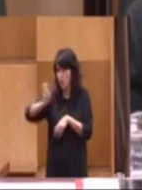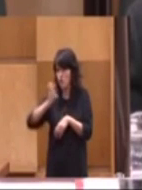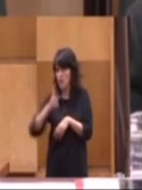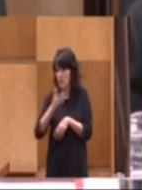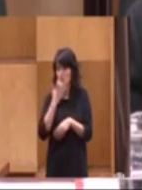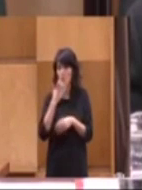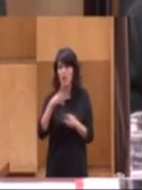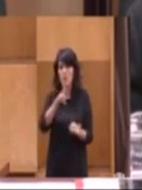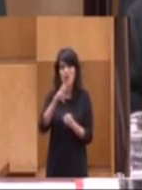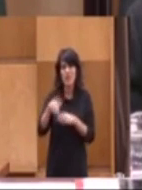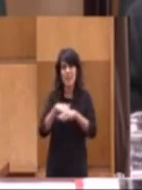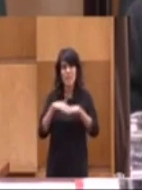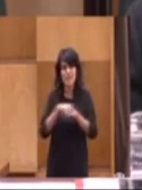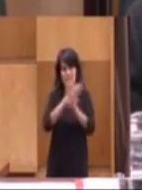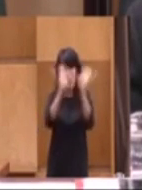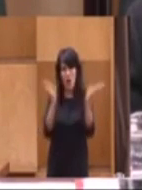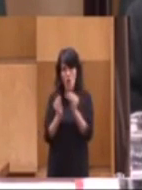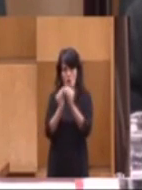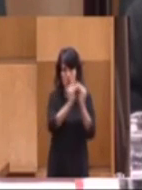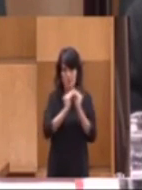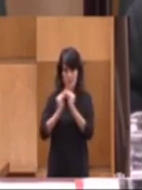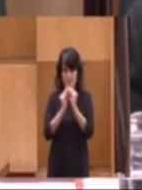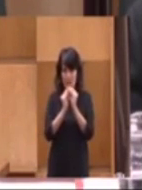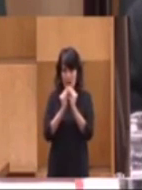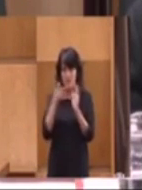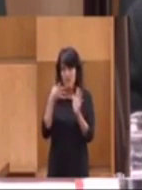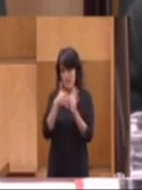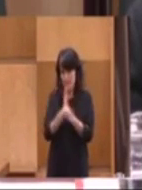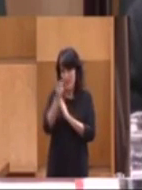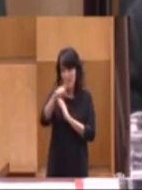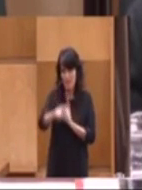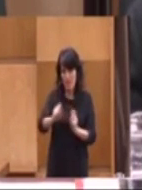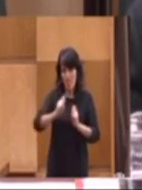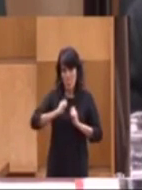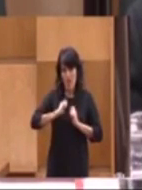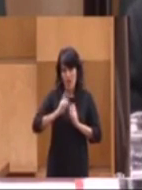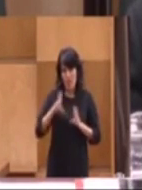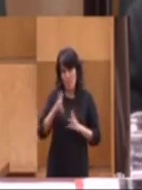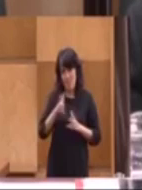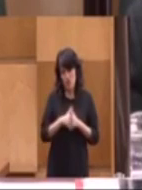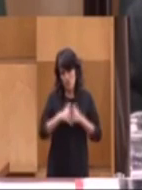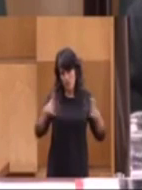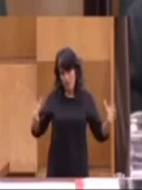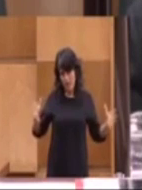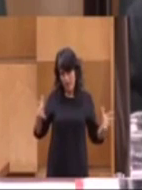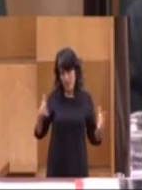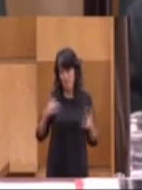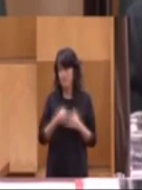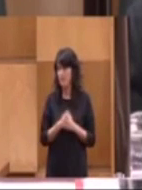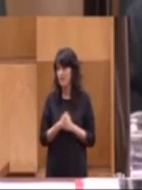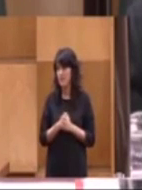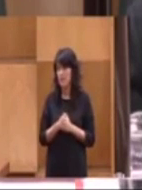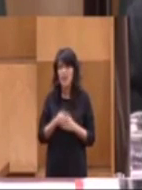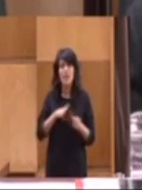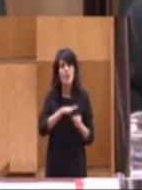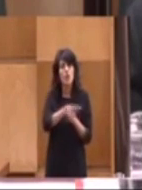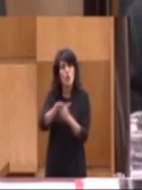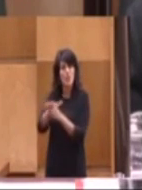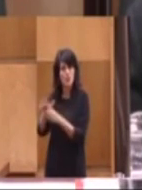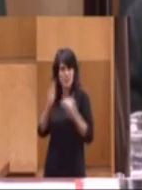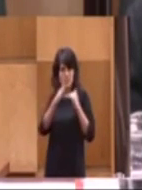como sería la renta básica universal no condicionada, que también garantizaría la ampliación de derechos y la garantía de coberturas mínimas.